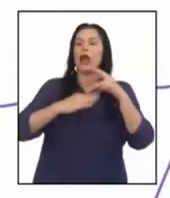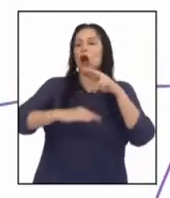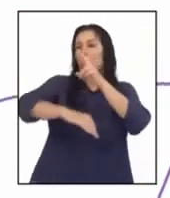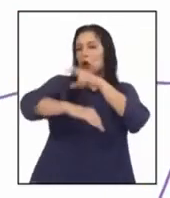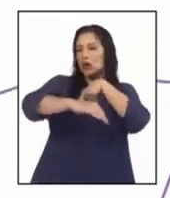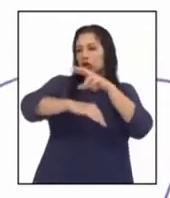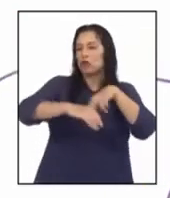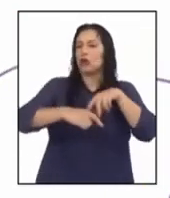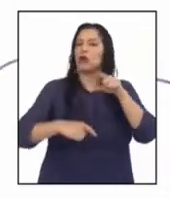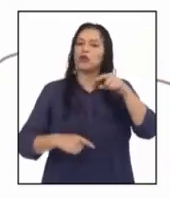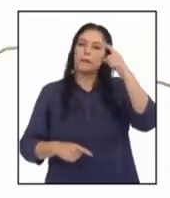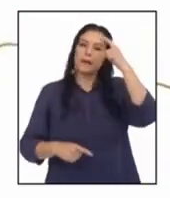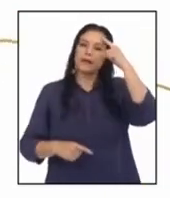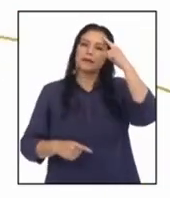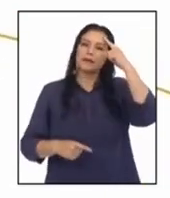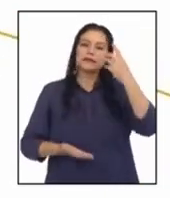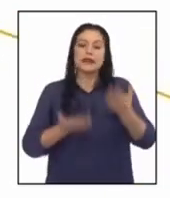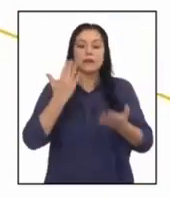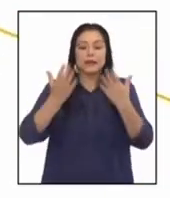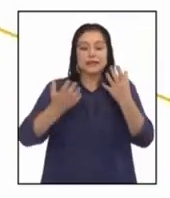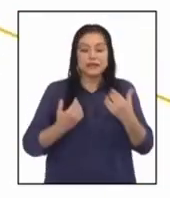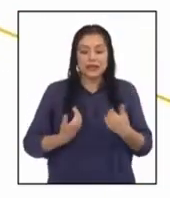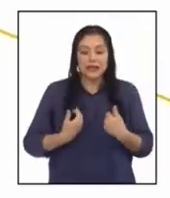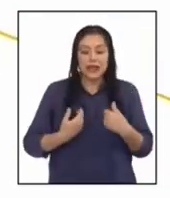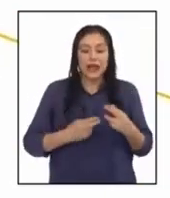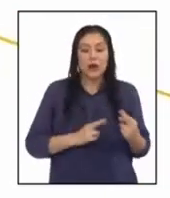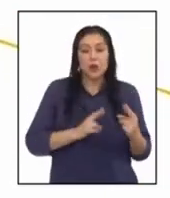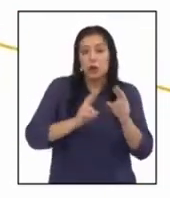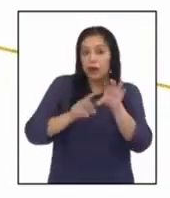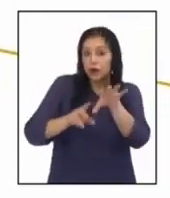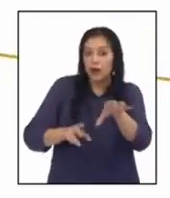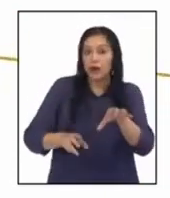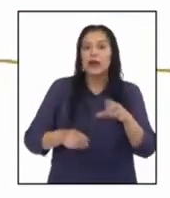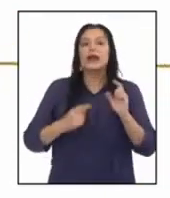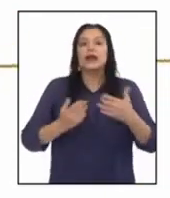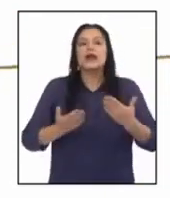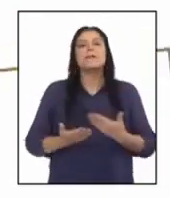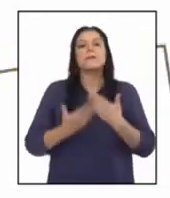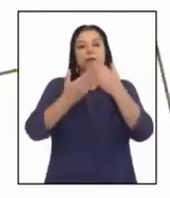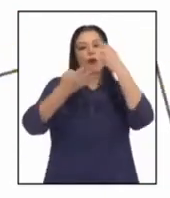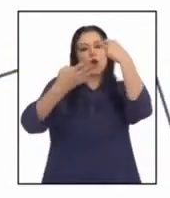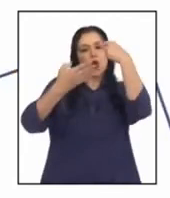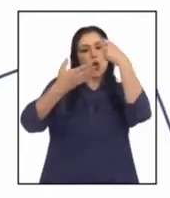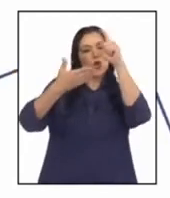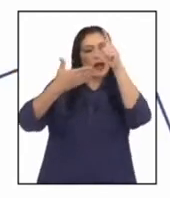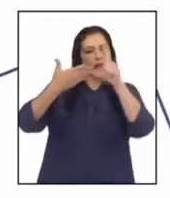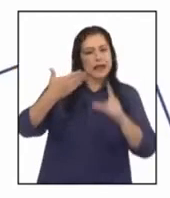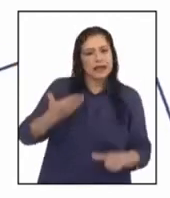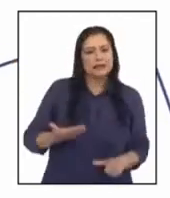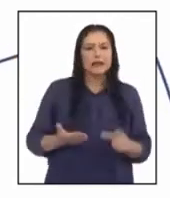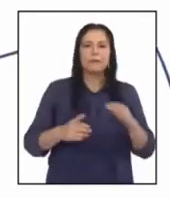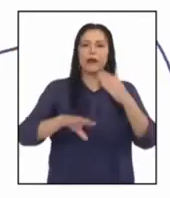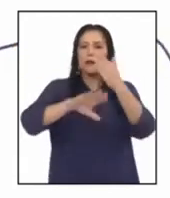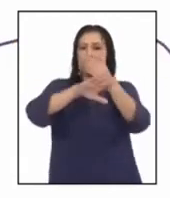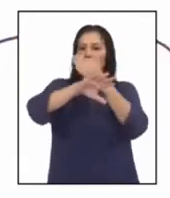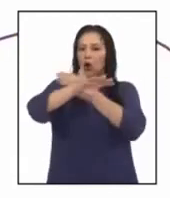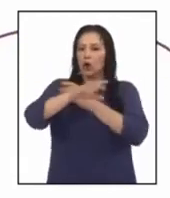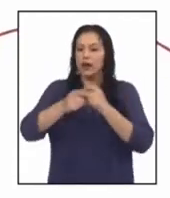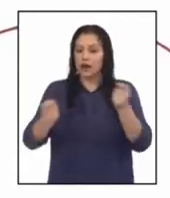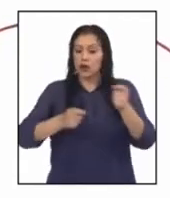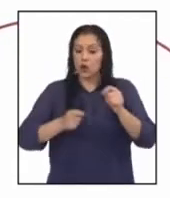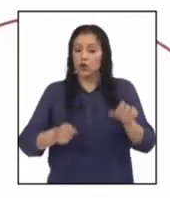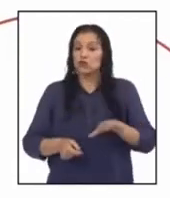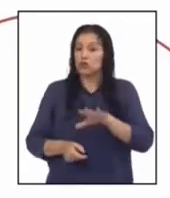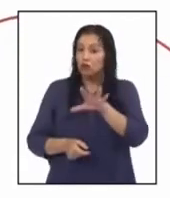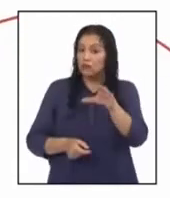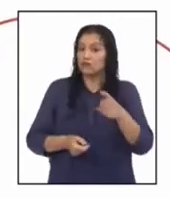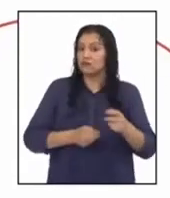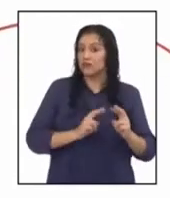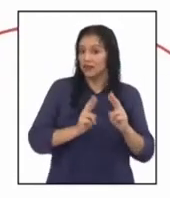región que considere la presencia de una cuenca. Además, propone una lista de acciones para mejorar la gestión de esta cuenca.